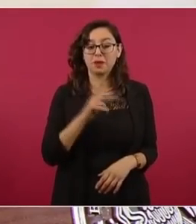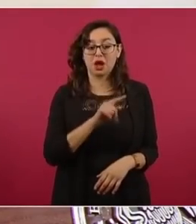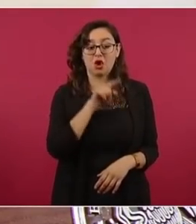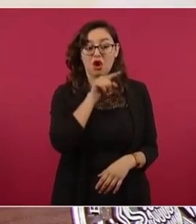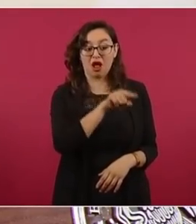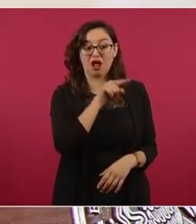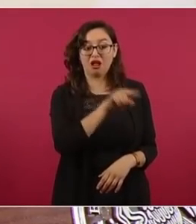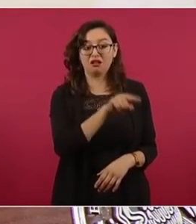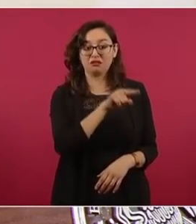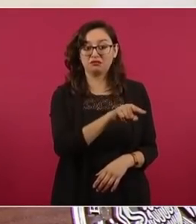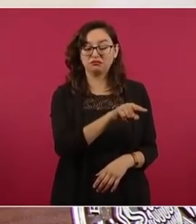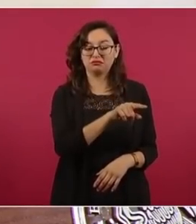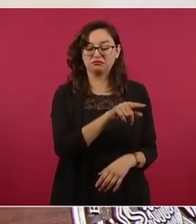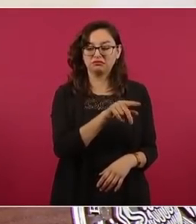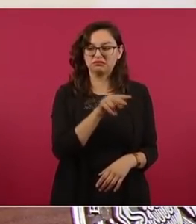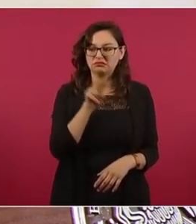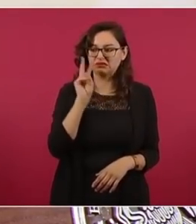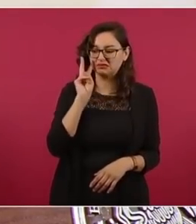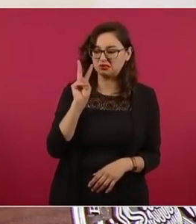de Oaxaca.